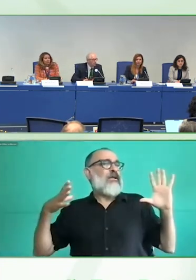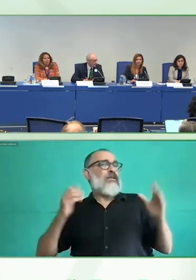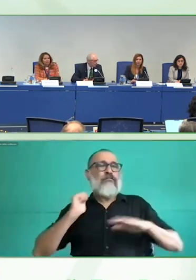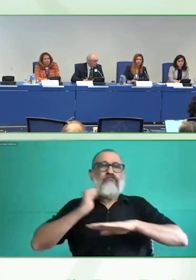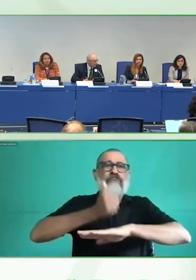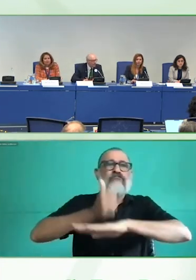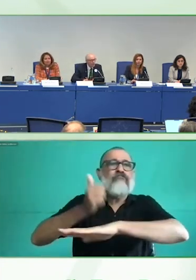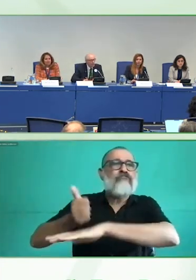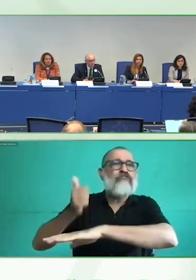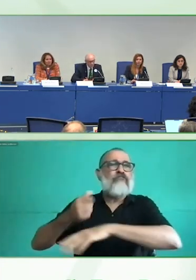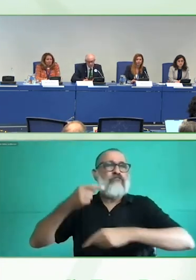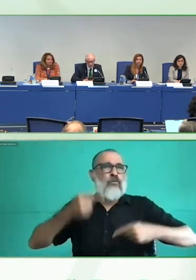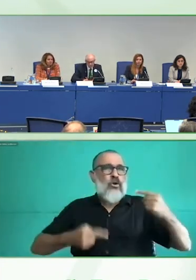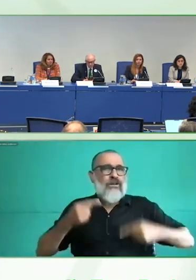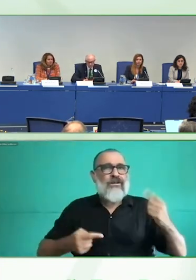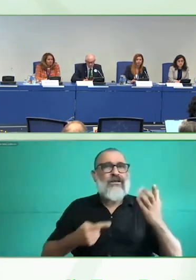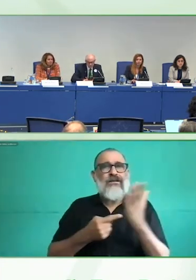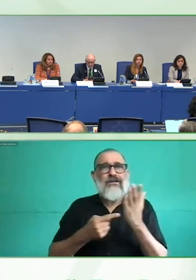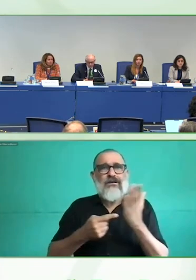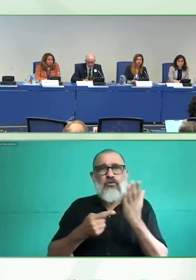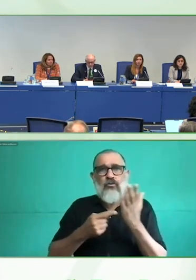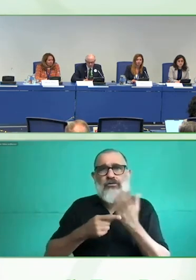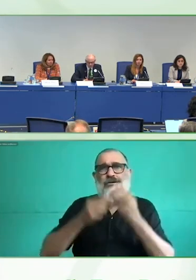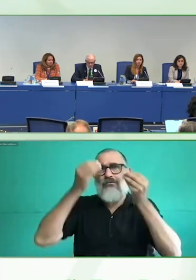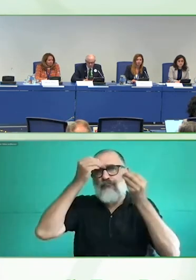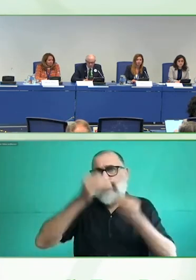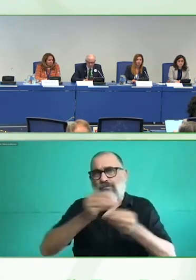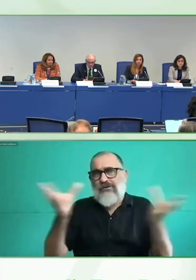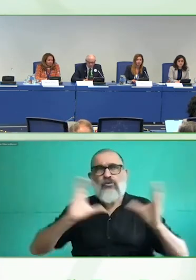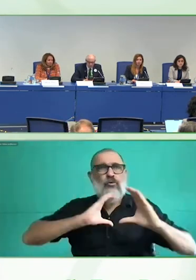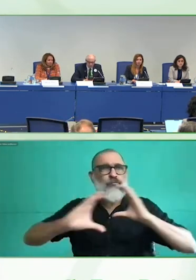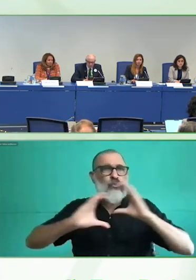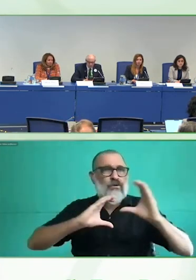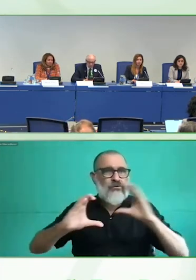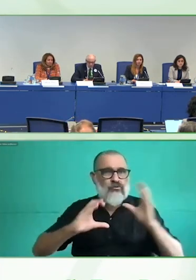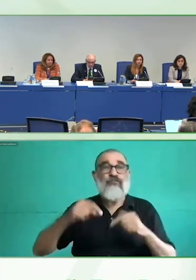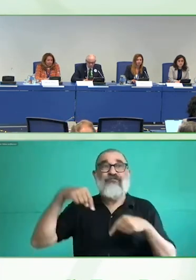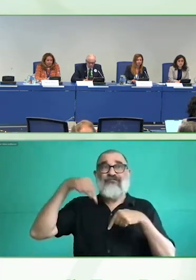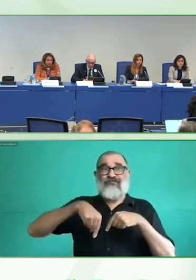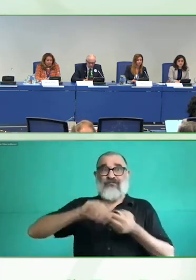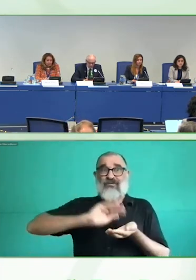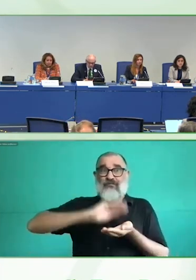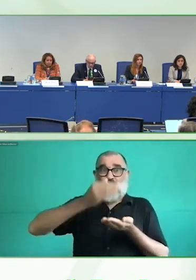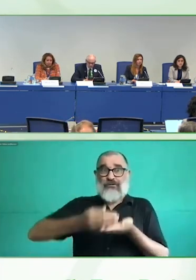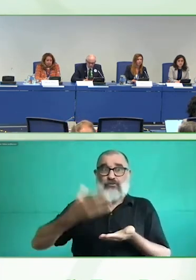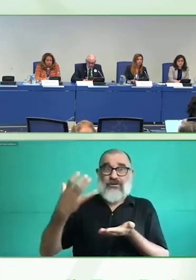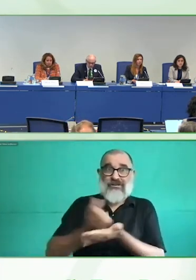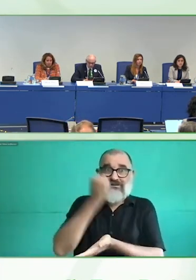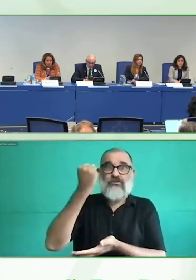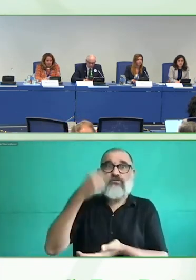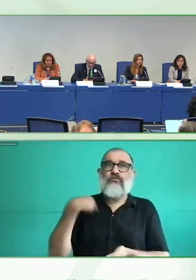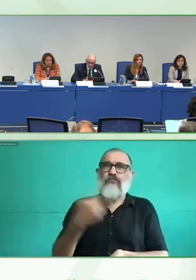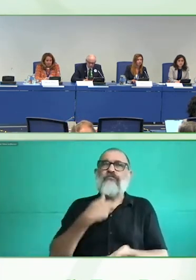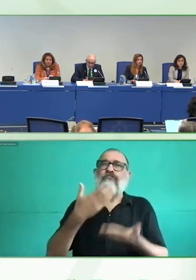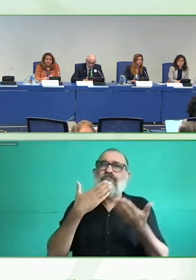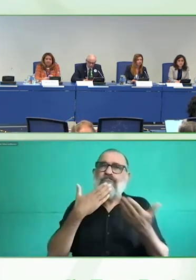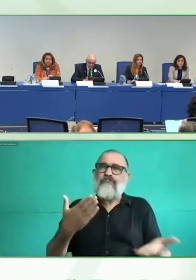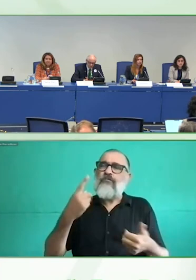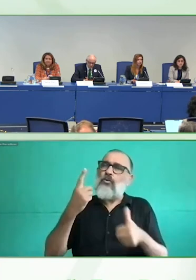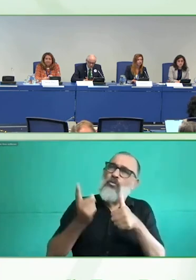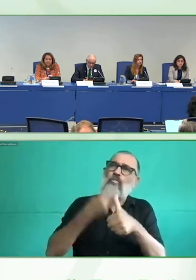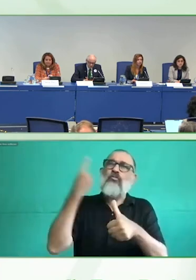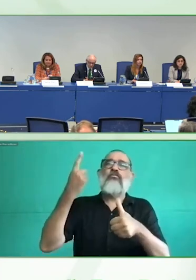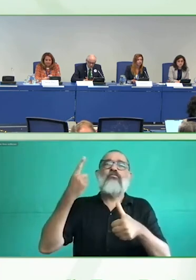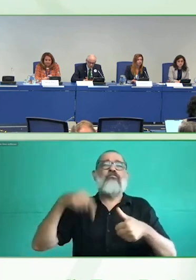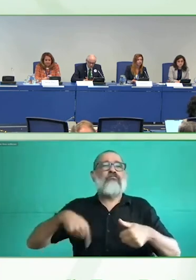2008 en adelante. A lo largo de este periodo, esta iniciativa se ha enfocado en identificar, difundir y